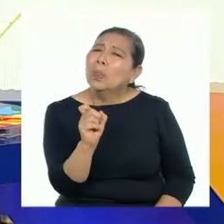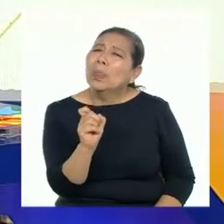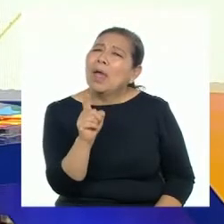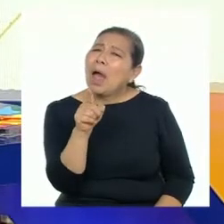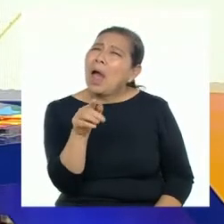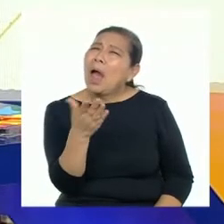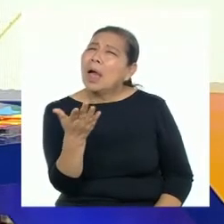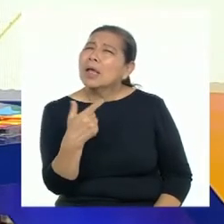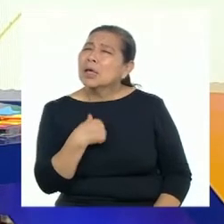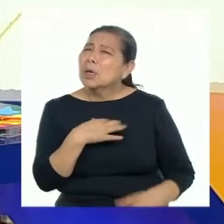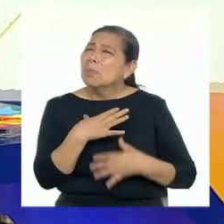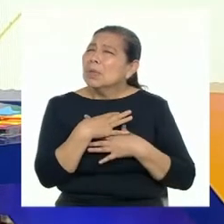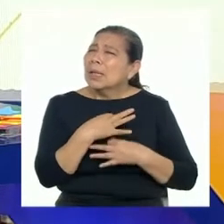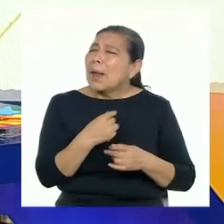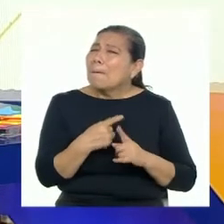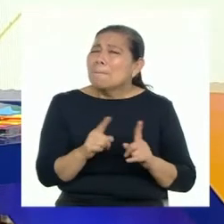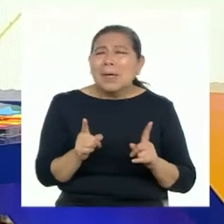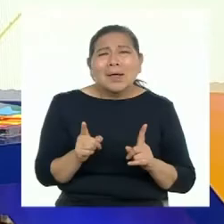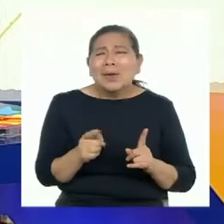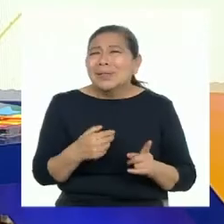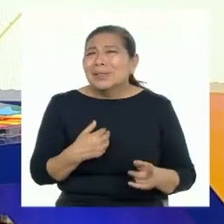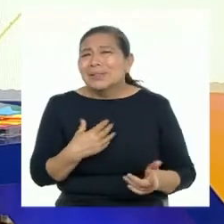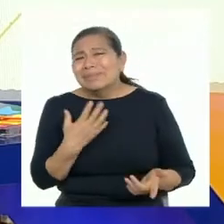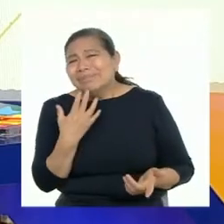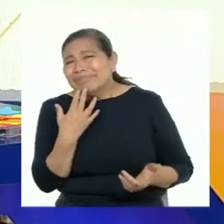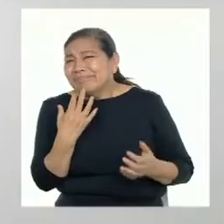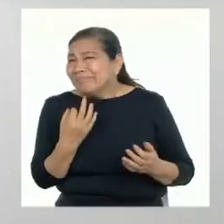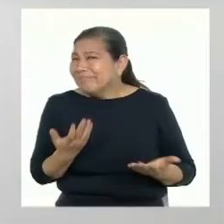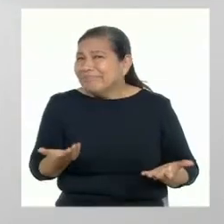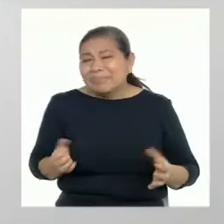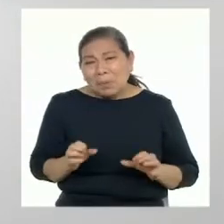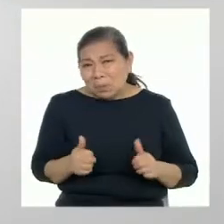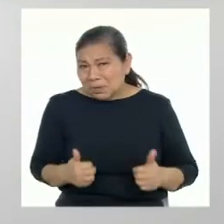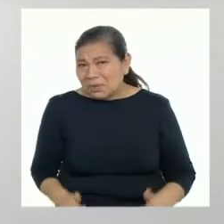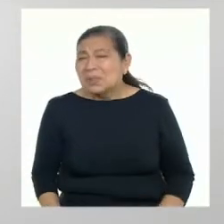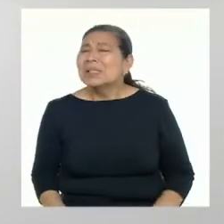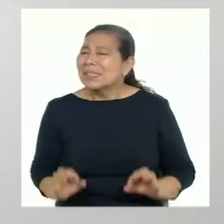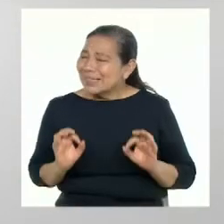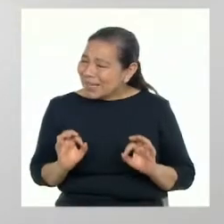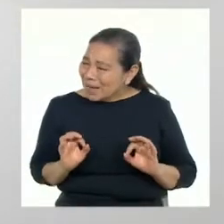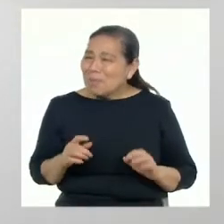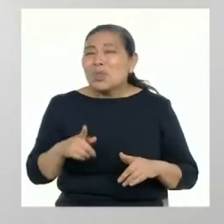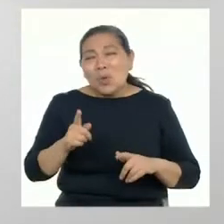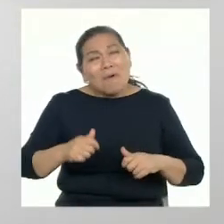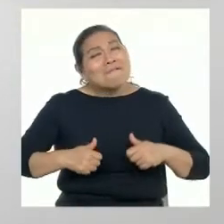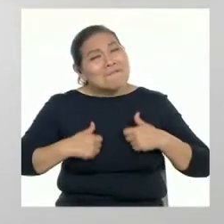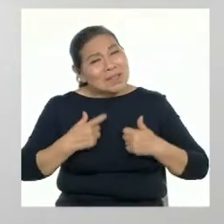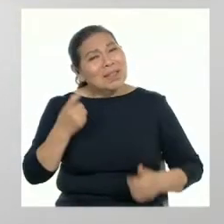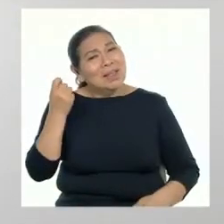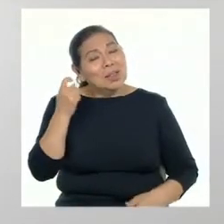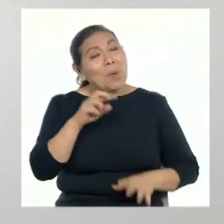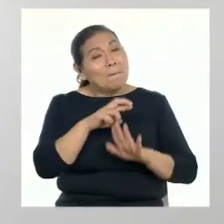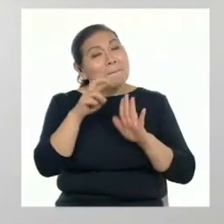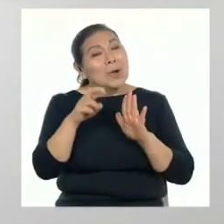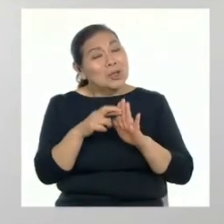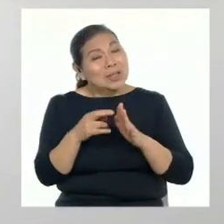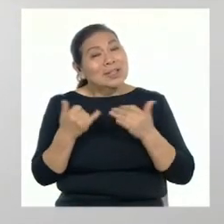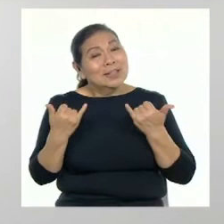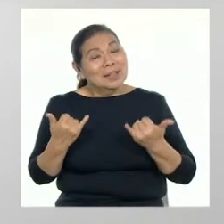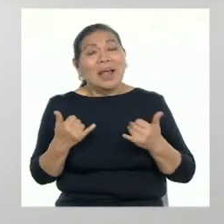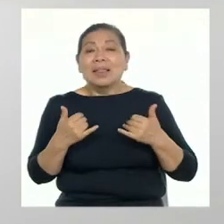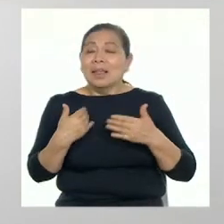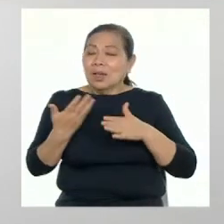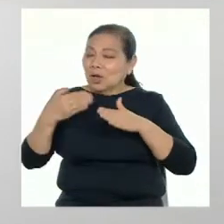de vida hay algo que me interesa, pero en lo que no sea bueno haciendo? Eso siempre va a pasar. Debemos entender que un proyecto así